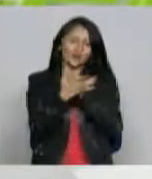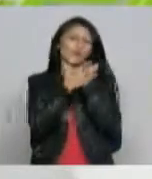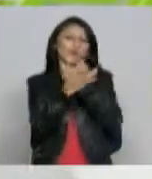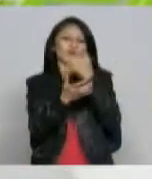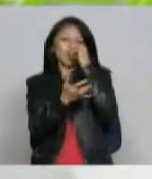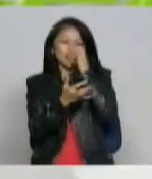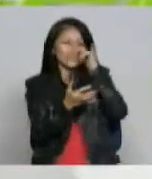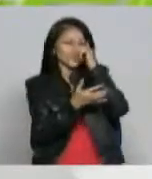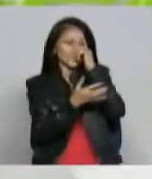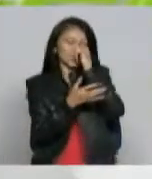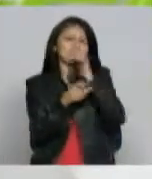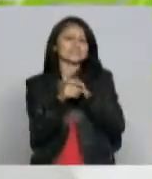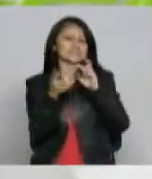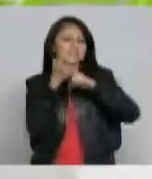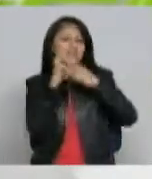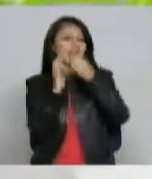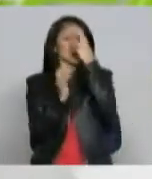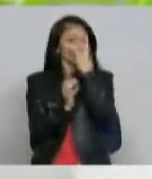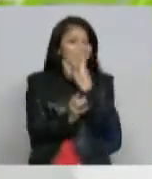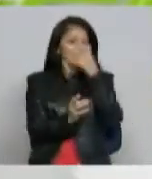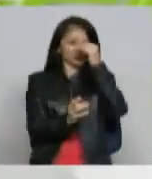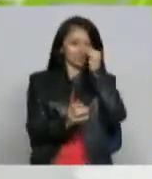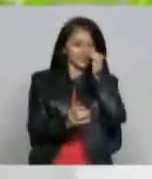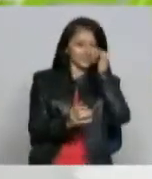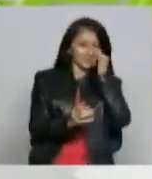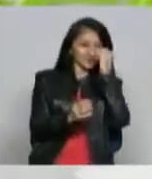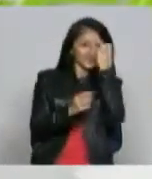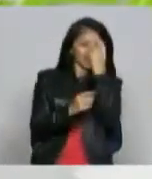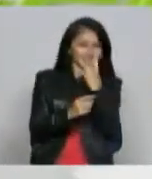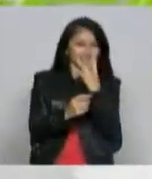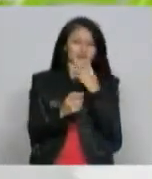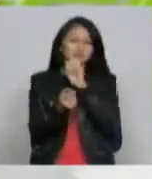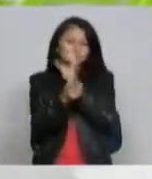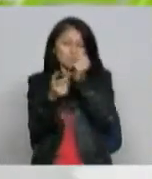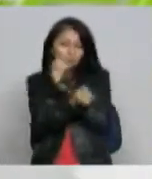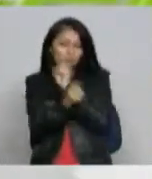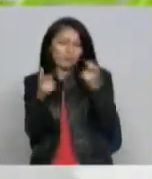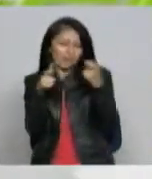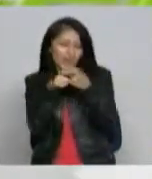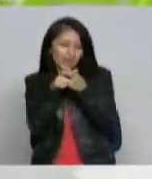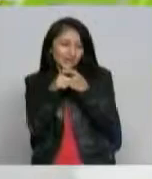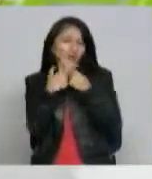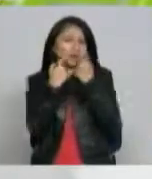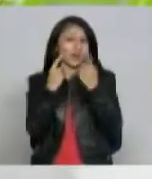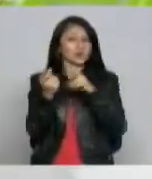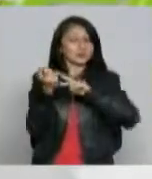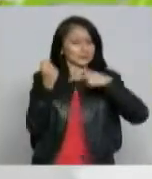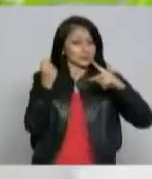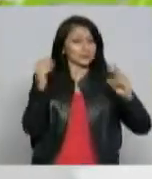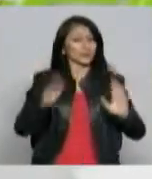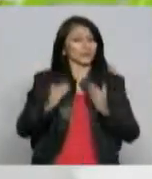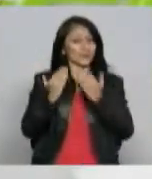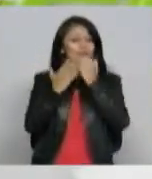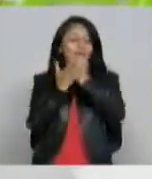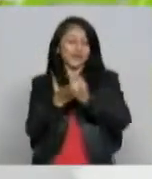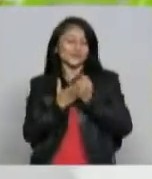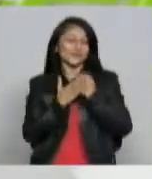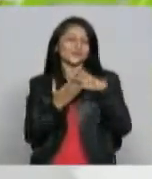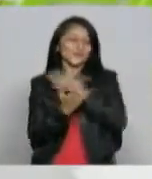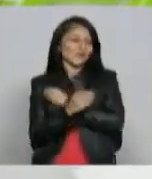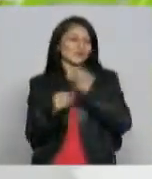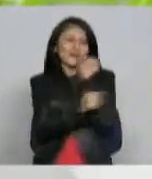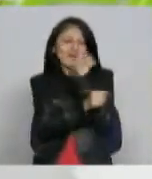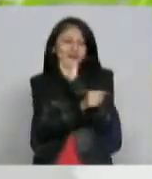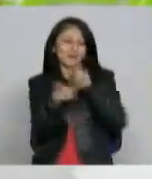con 40 personas no, la HD y la móvil web es un equipo móvil muy pequeño muy pequeño y eso nos ha permitido pues poder